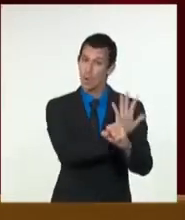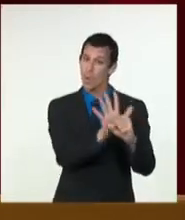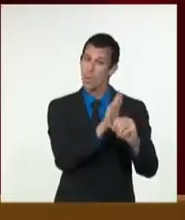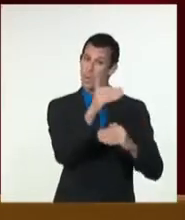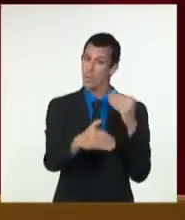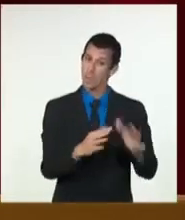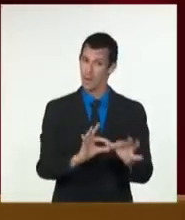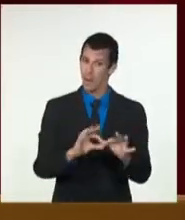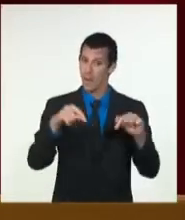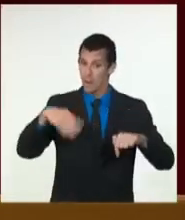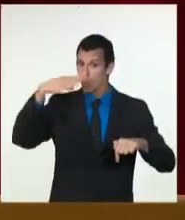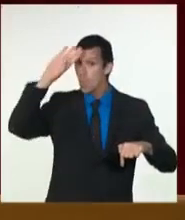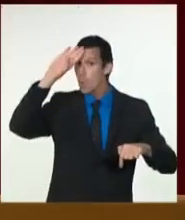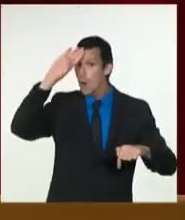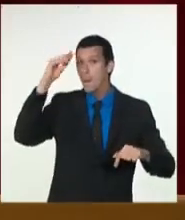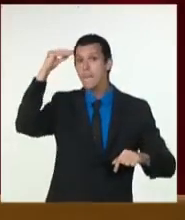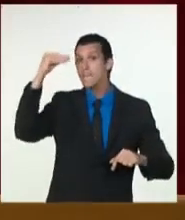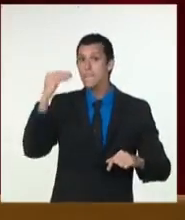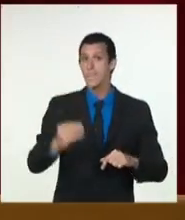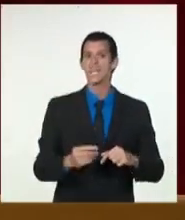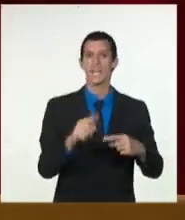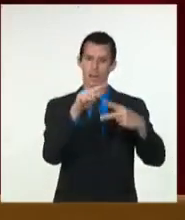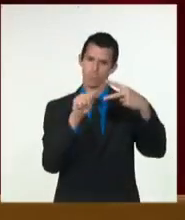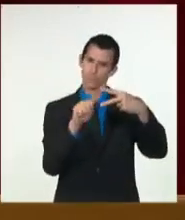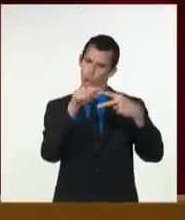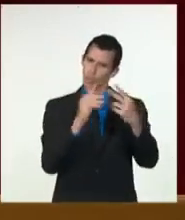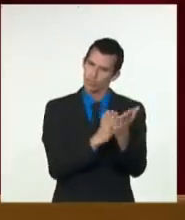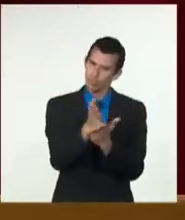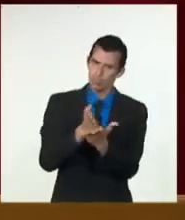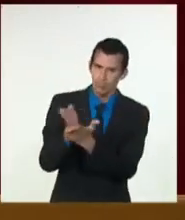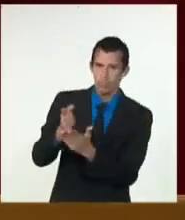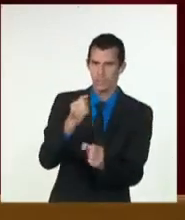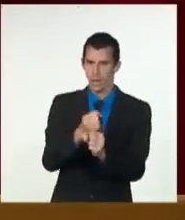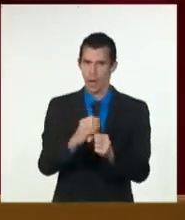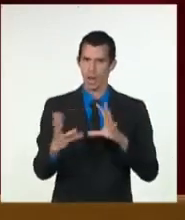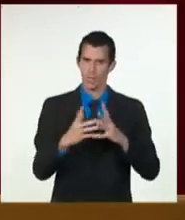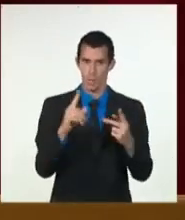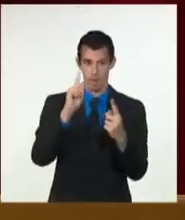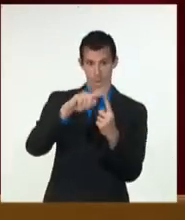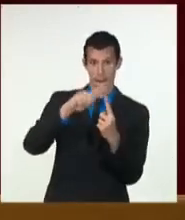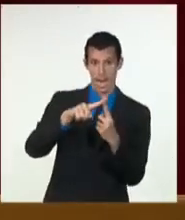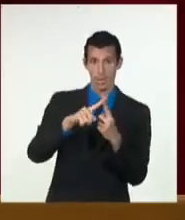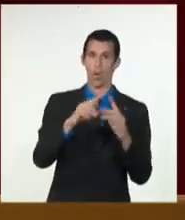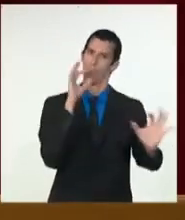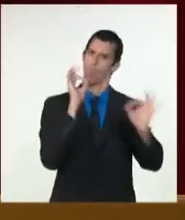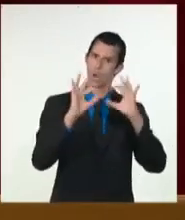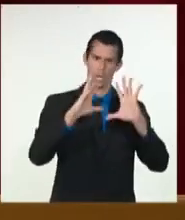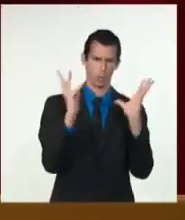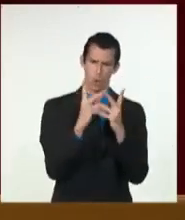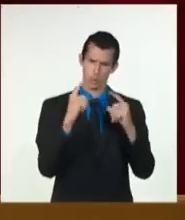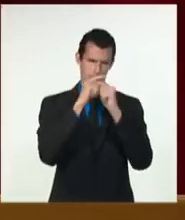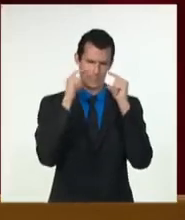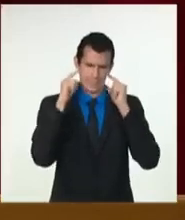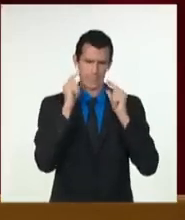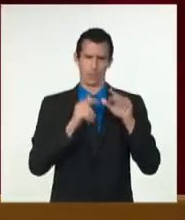y las medidas de contención por un lado y la búsqueda de la vacuna por el otro. En el tema de los alimentos y los